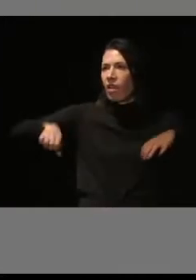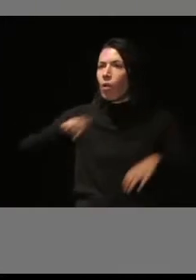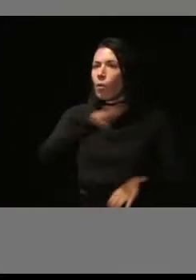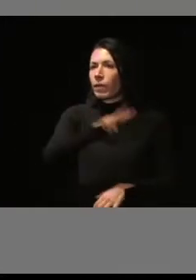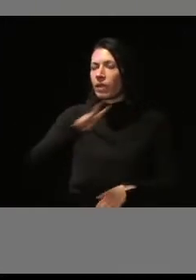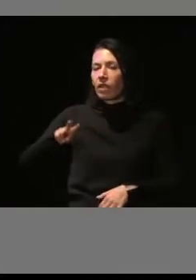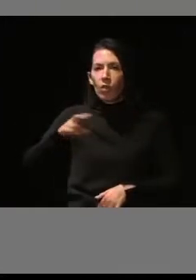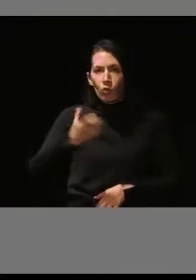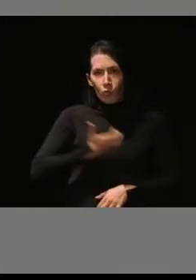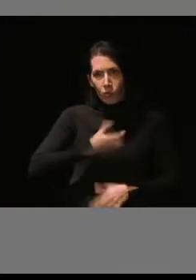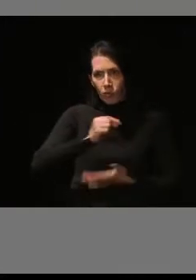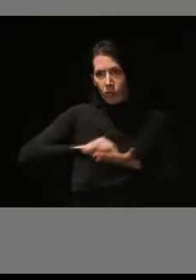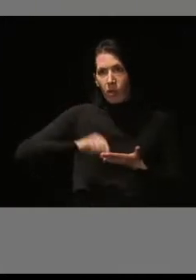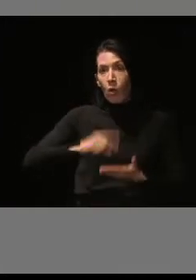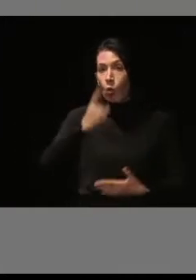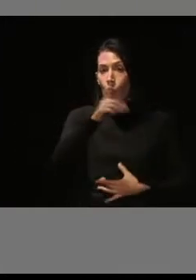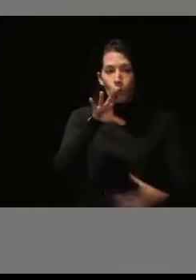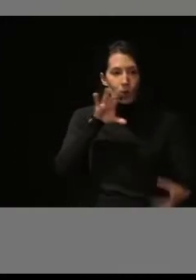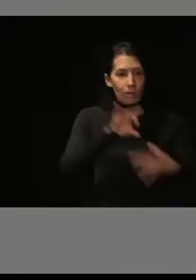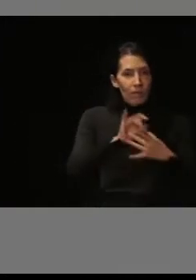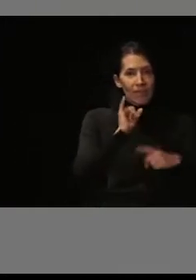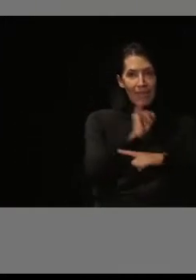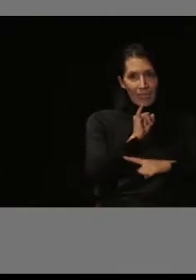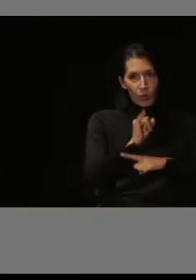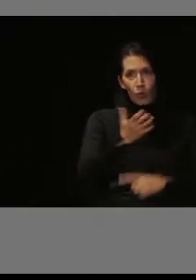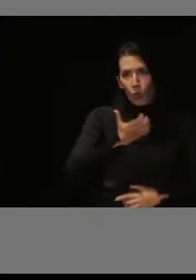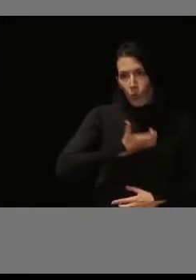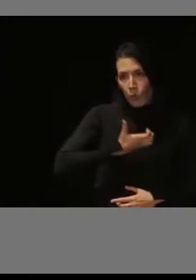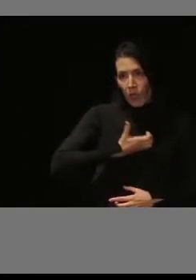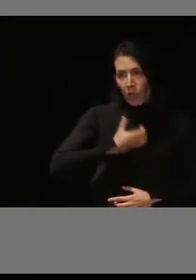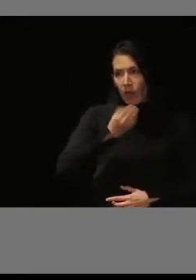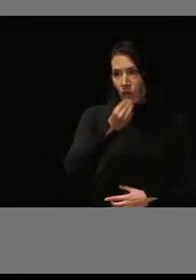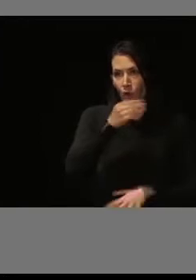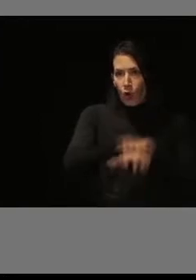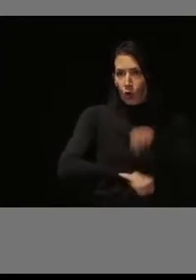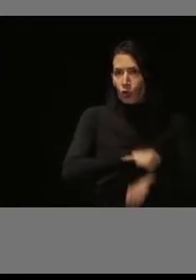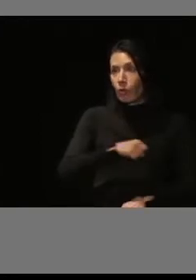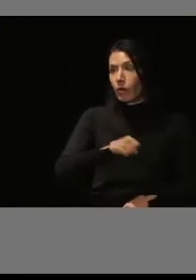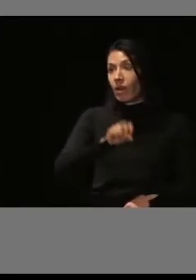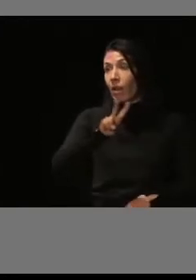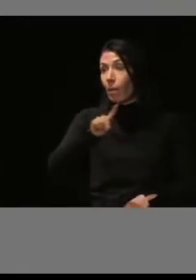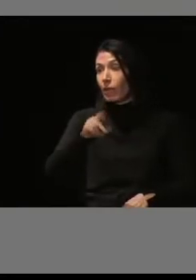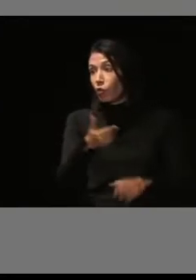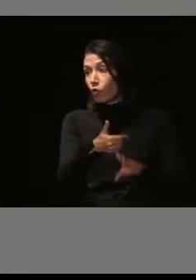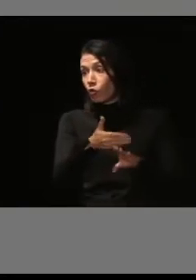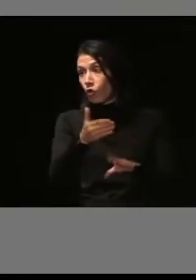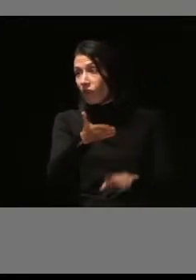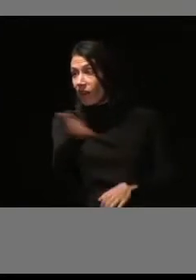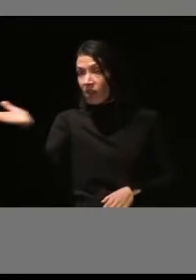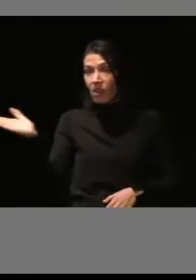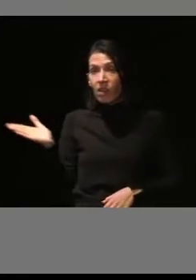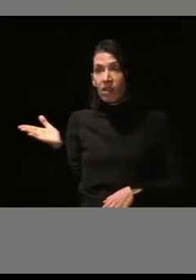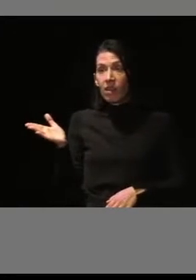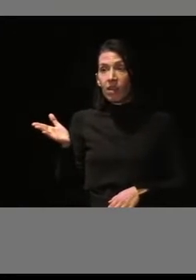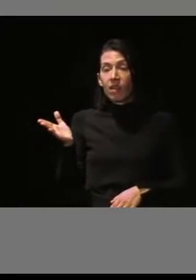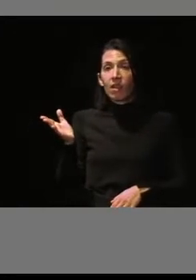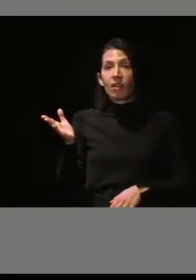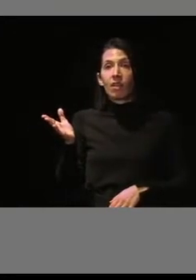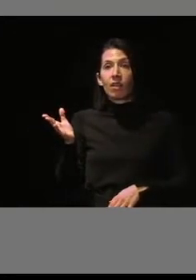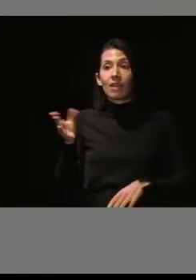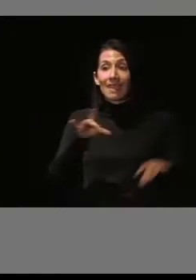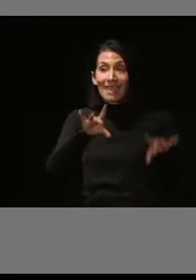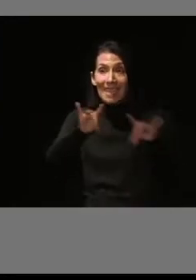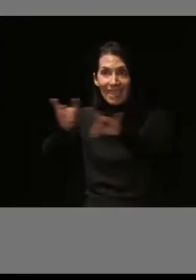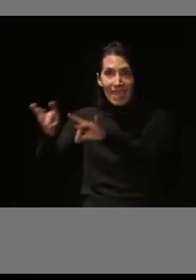consumidor, una que está inscrita al Instituto Municipal de Consumo y las 21 restantes, pues, están en cada uno de